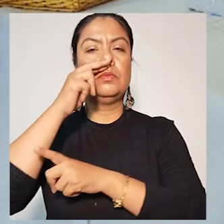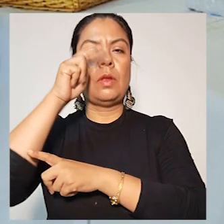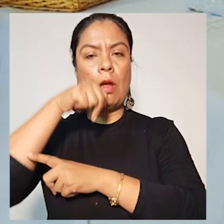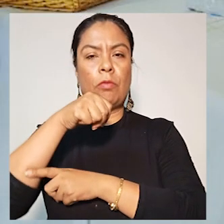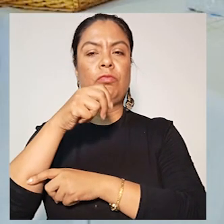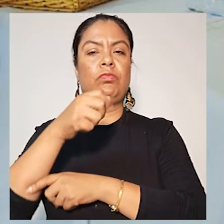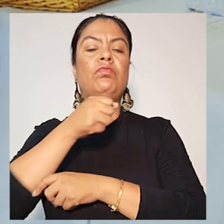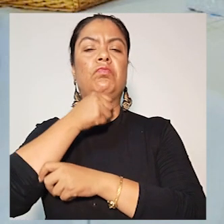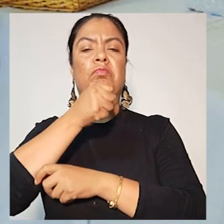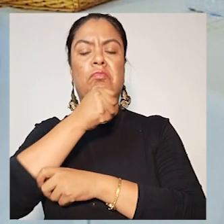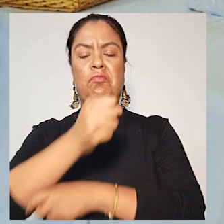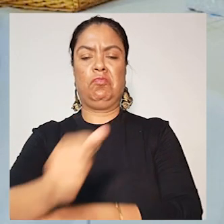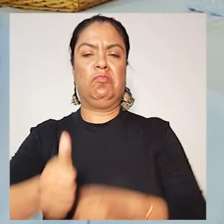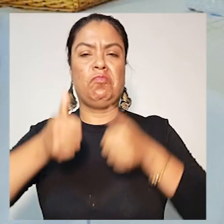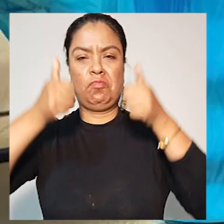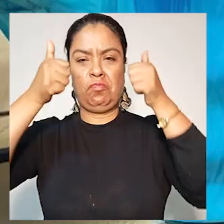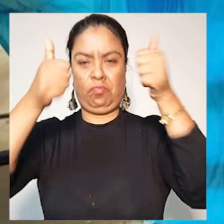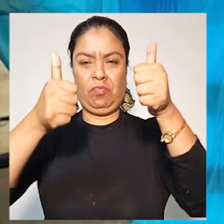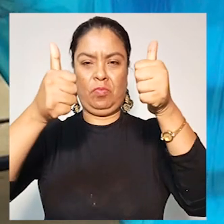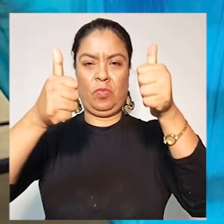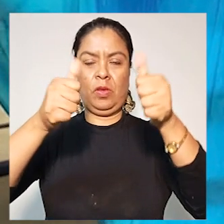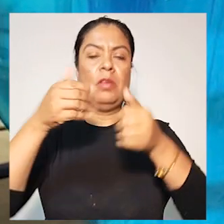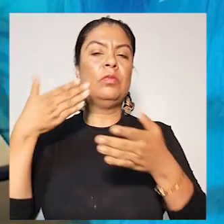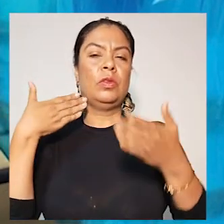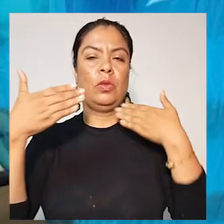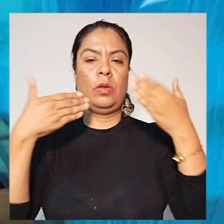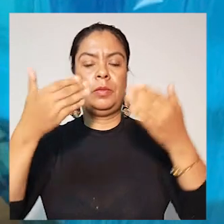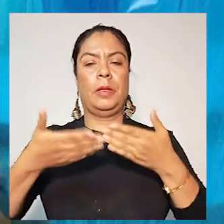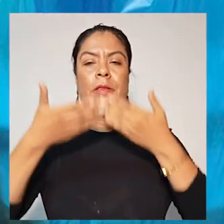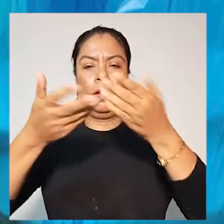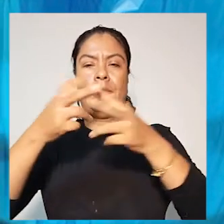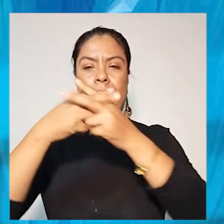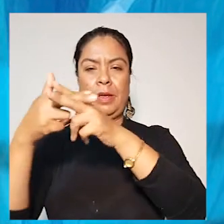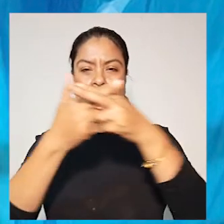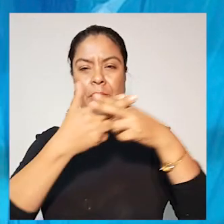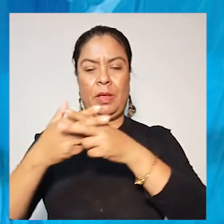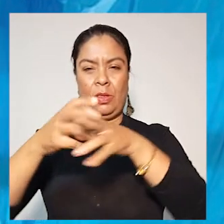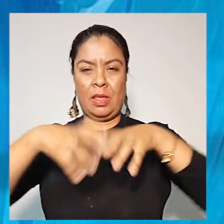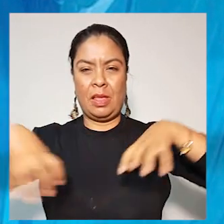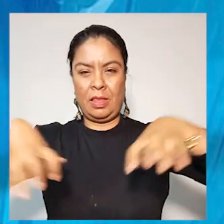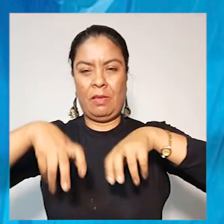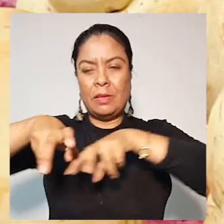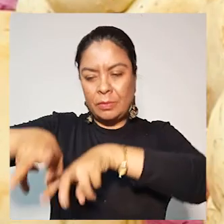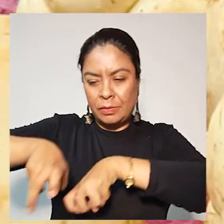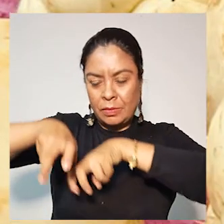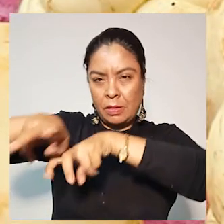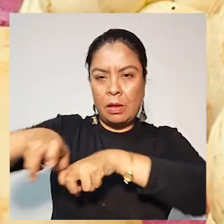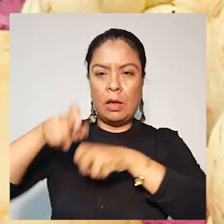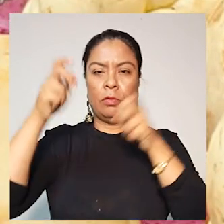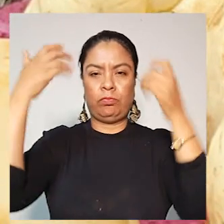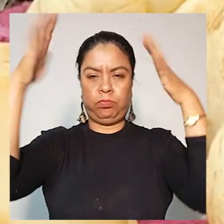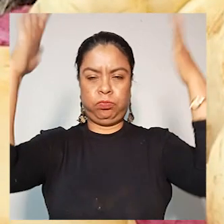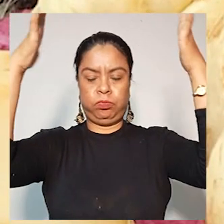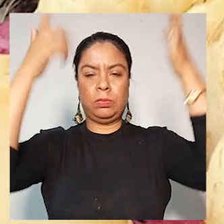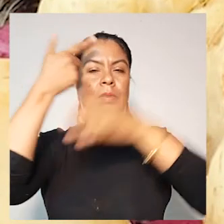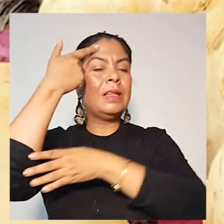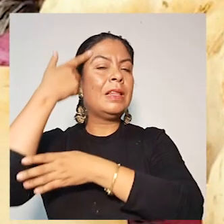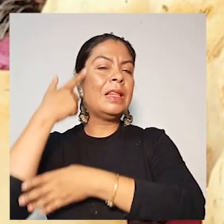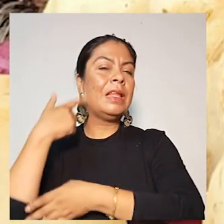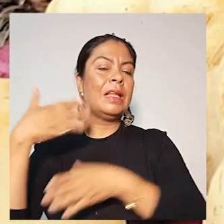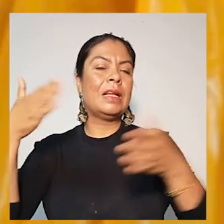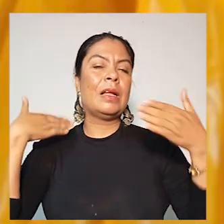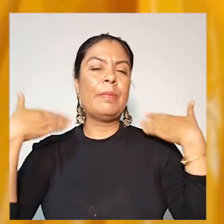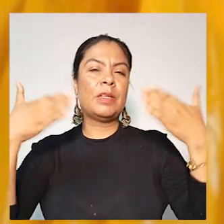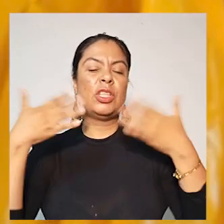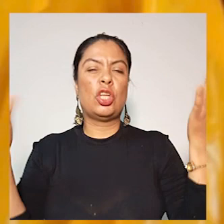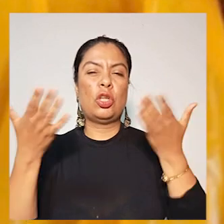Junio trajo buenas noticias para el sector rural. Con la entrega de herramientas e insumos para el mejoramiento de las actividades agrícolas, celebramos el Día del Campesino